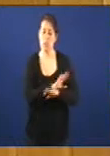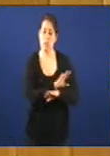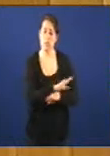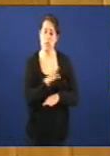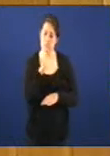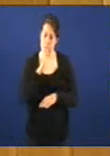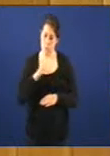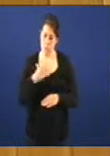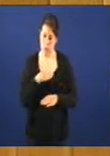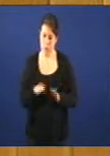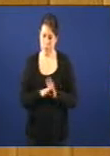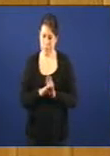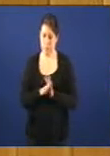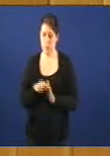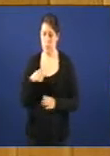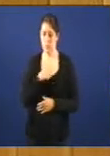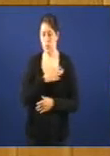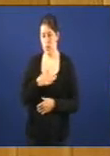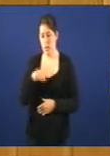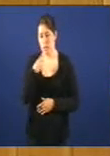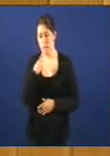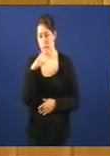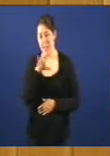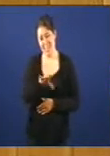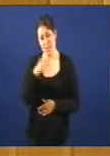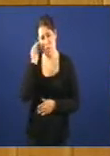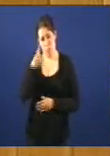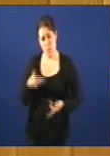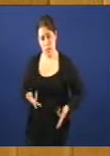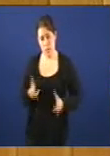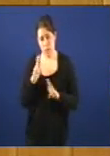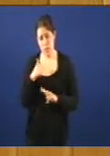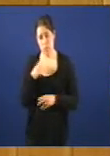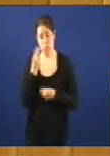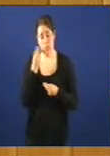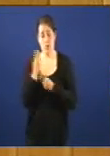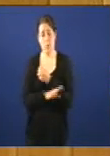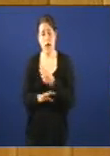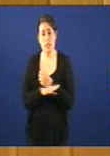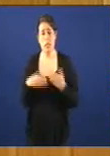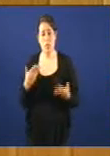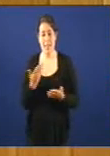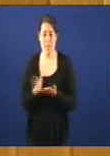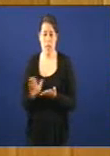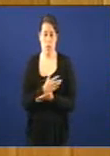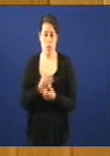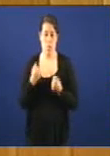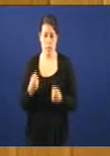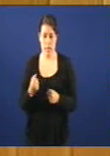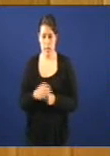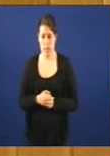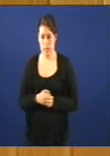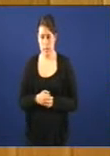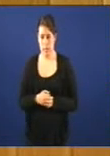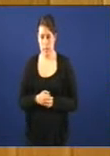ten a palabra sí o único que eu quería decir que estamos nun estado democrático e creo que a base dun estado democrático é a separación de poderes é